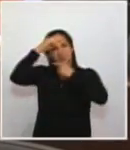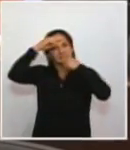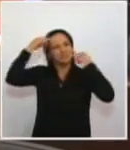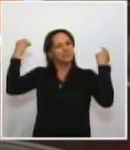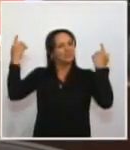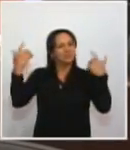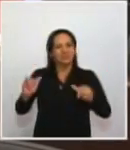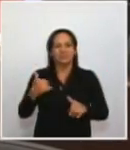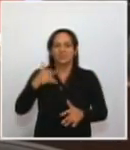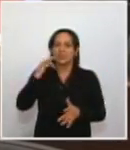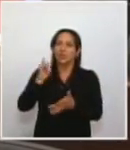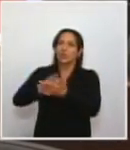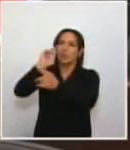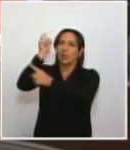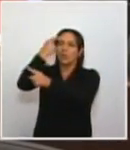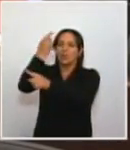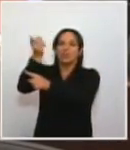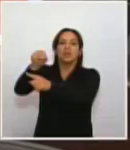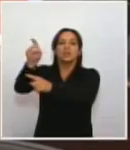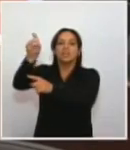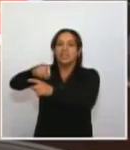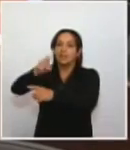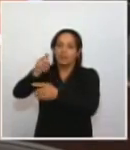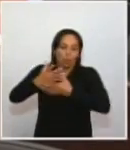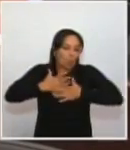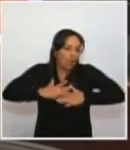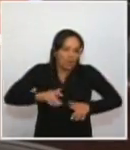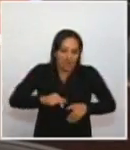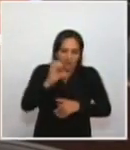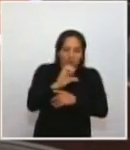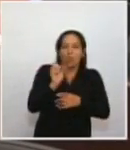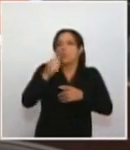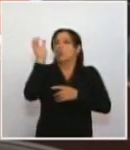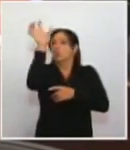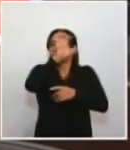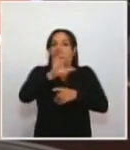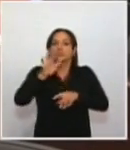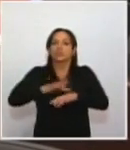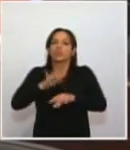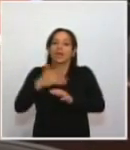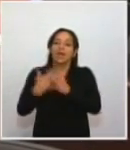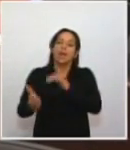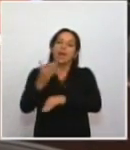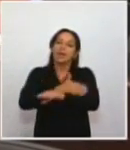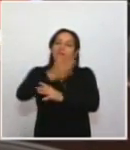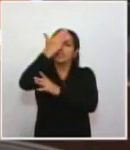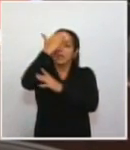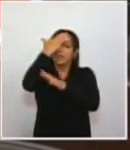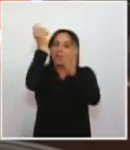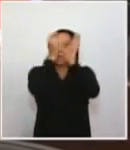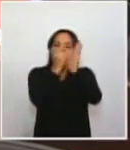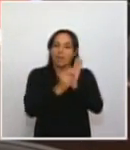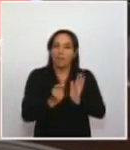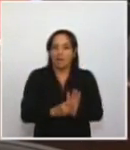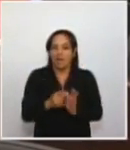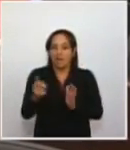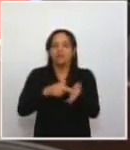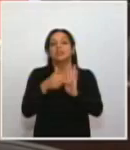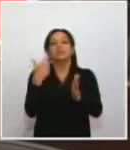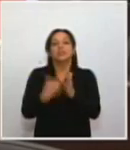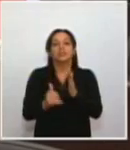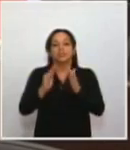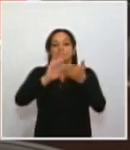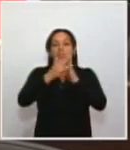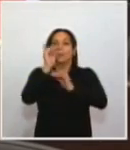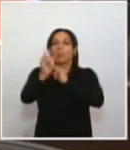parece que el gobierno además debería, cualquier gobierno, establecer linderos sin que eso signifique por supuesto que la